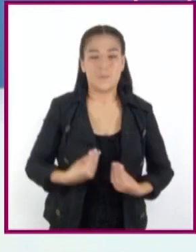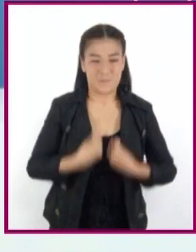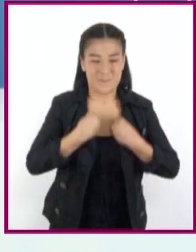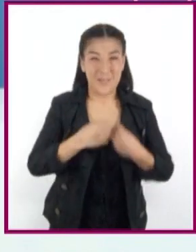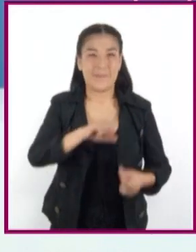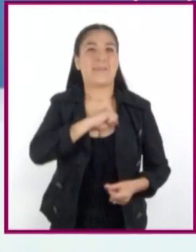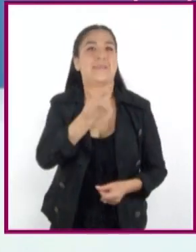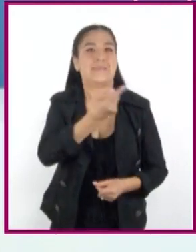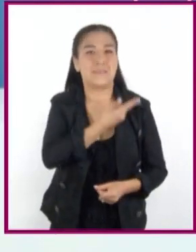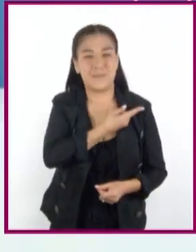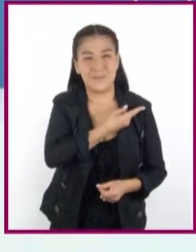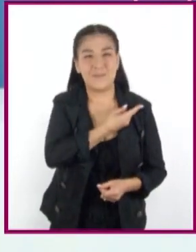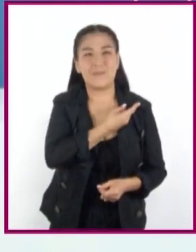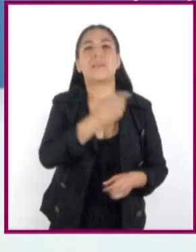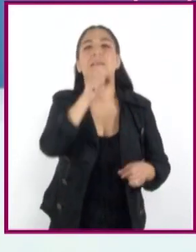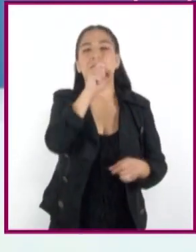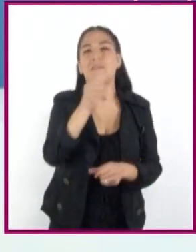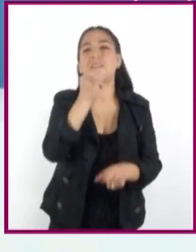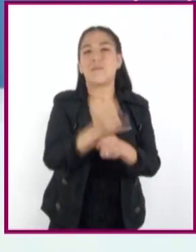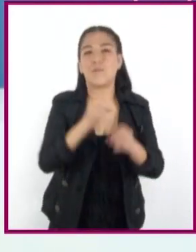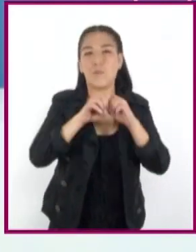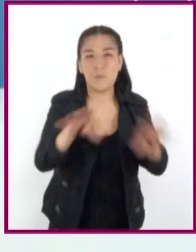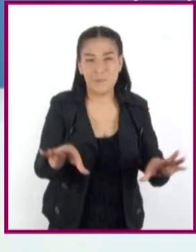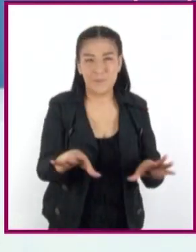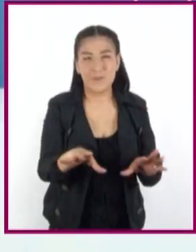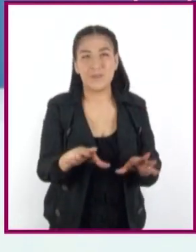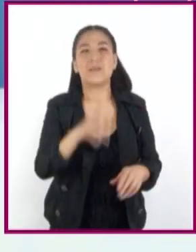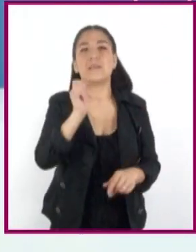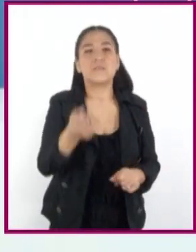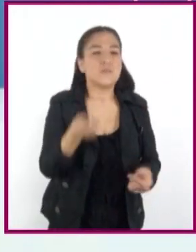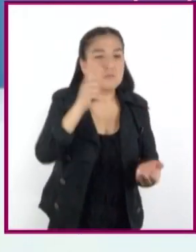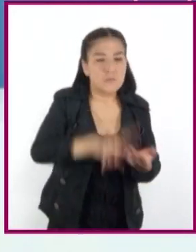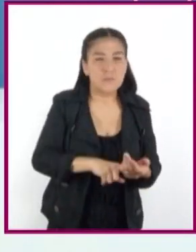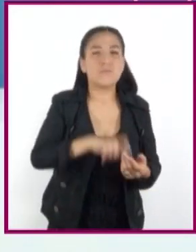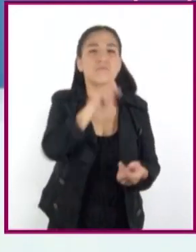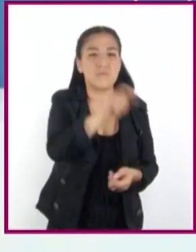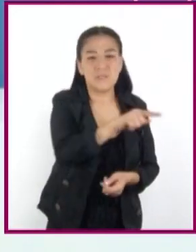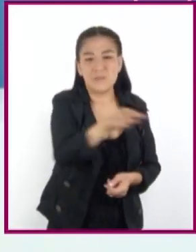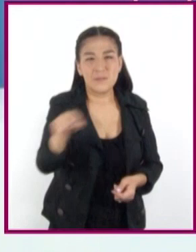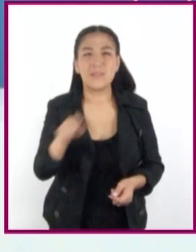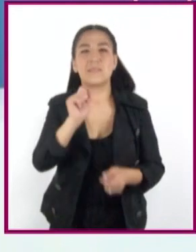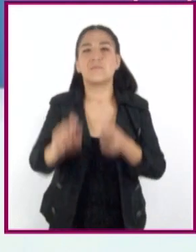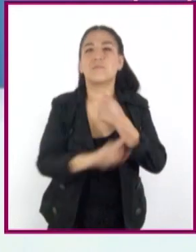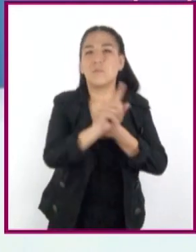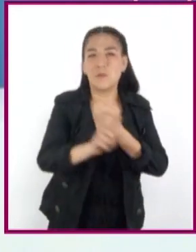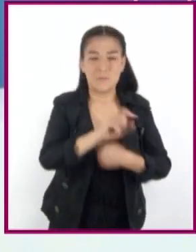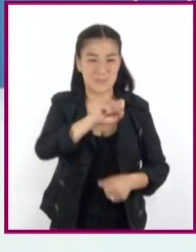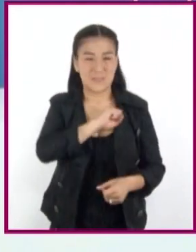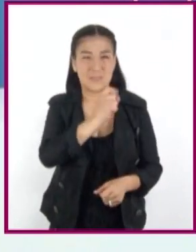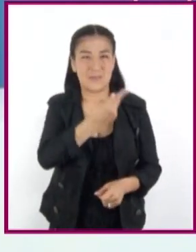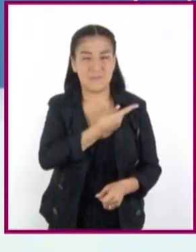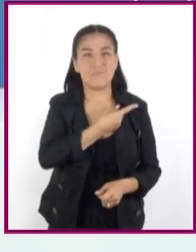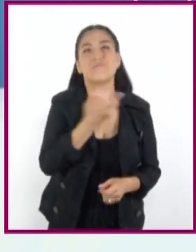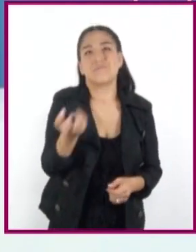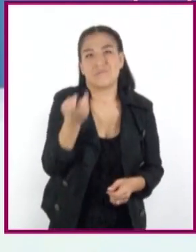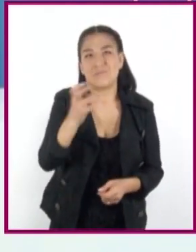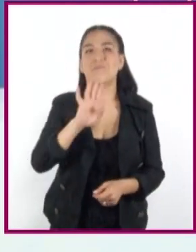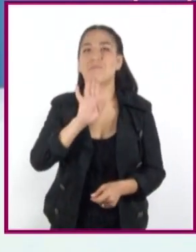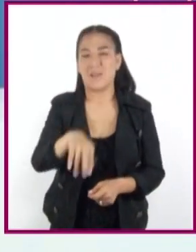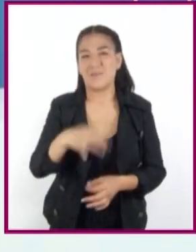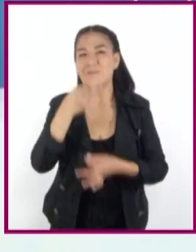saludable y estar informadas e informados acerca de las implicaciones en la salud que tienen las adicciones.